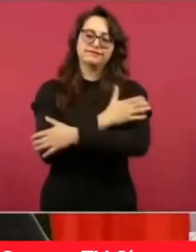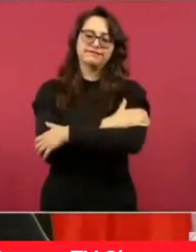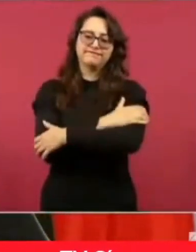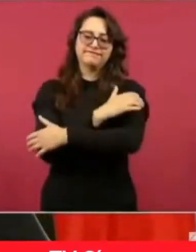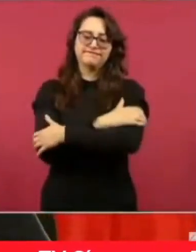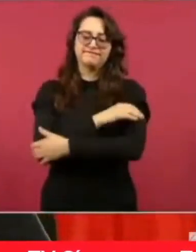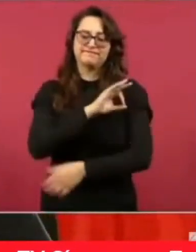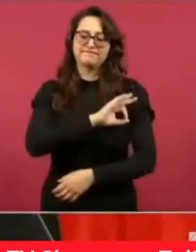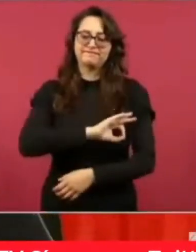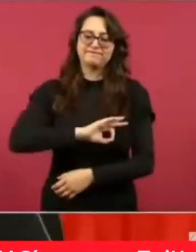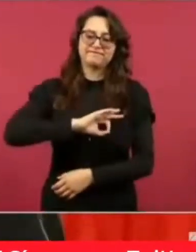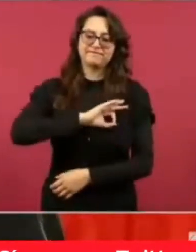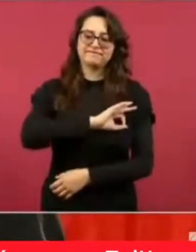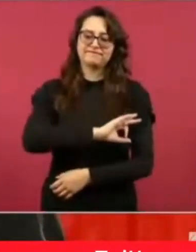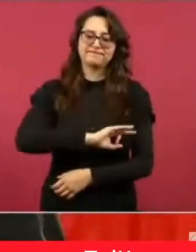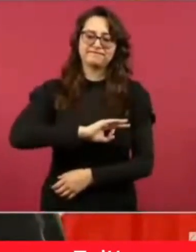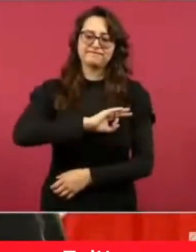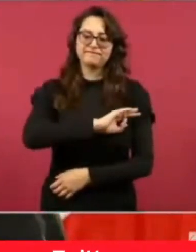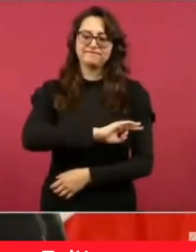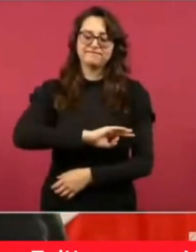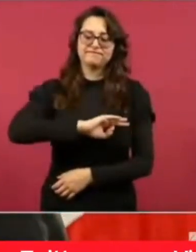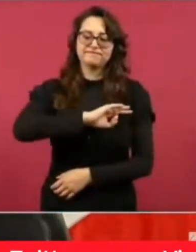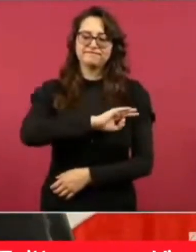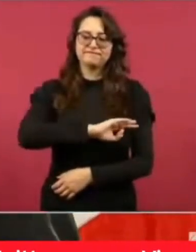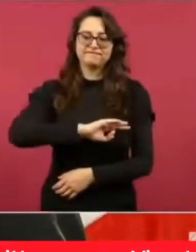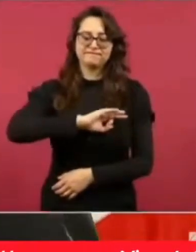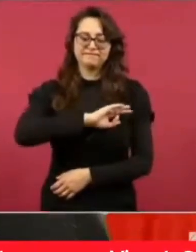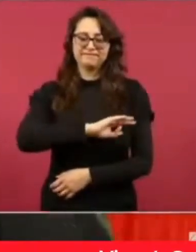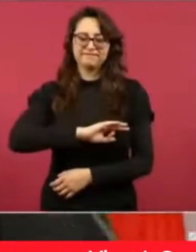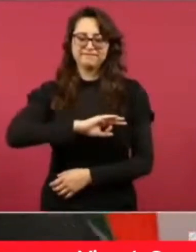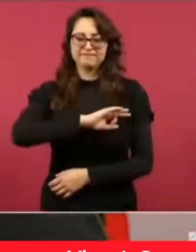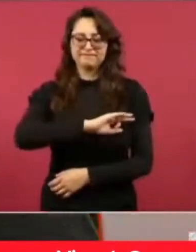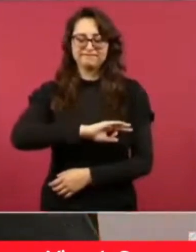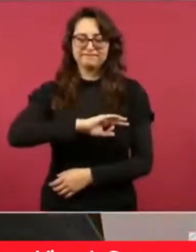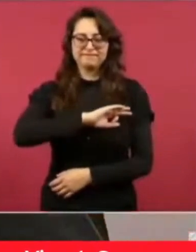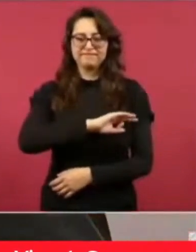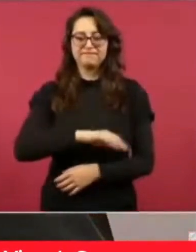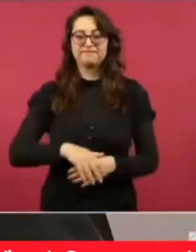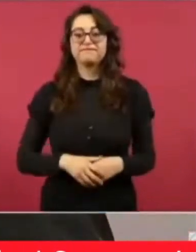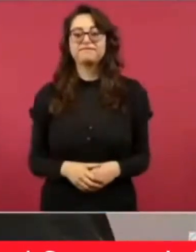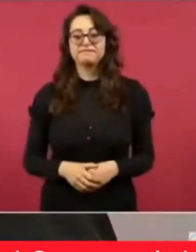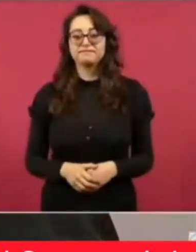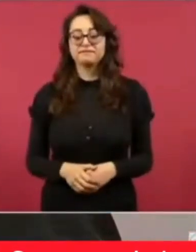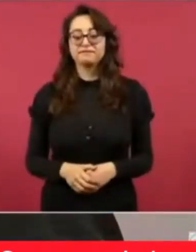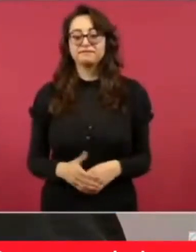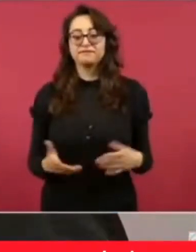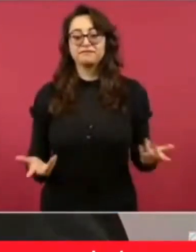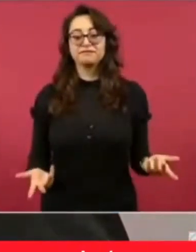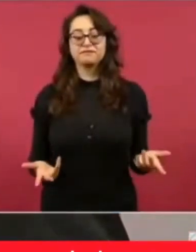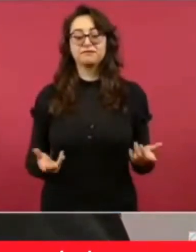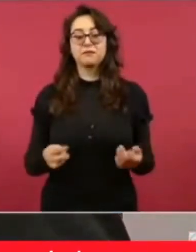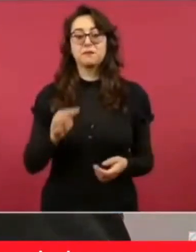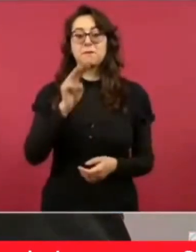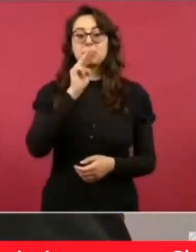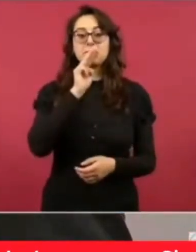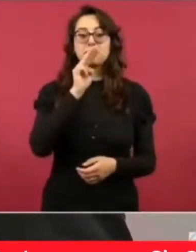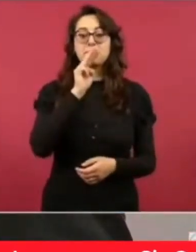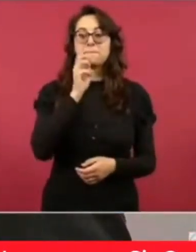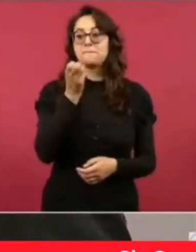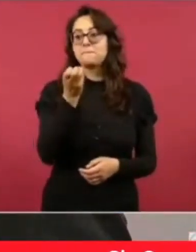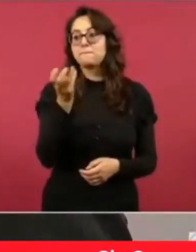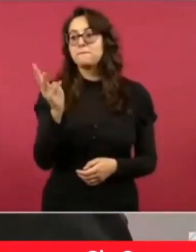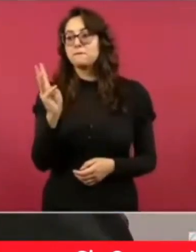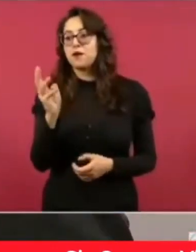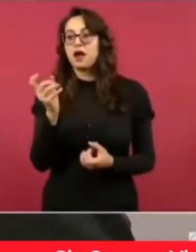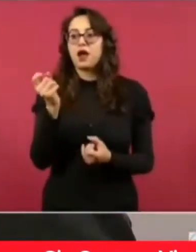están en el extranjero, a todas las